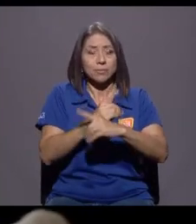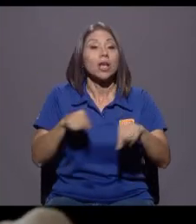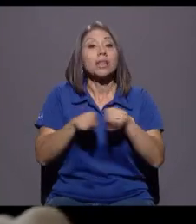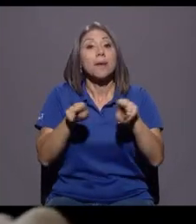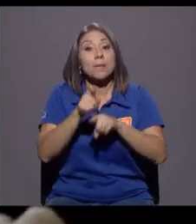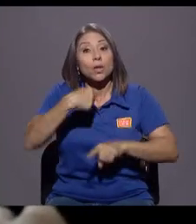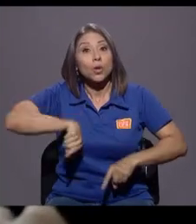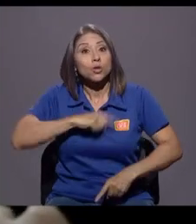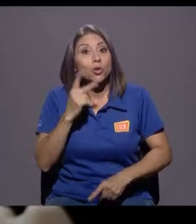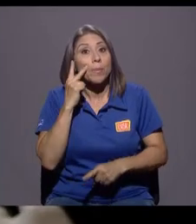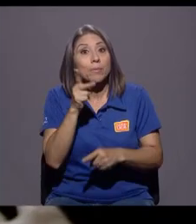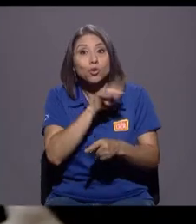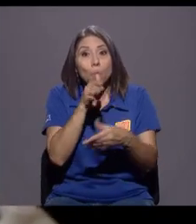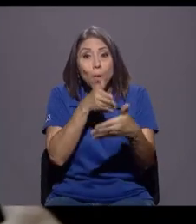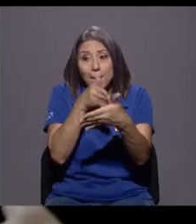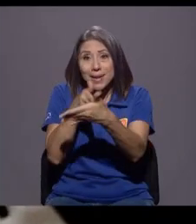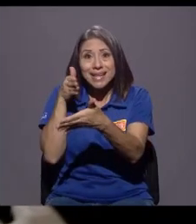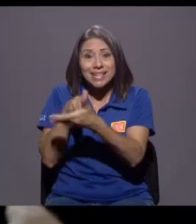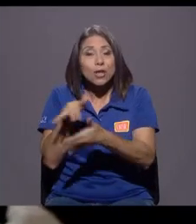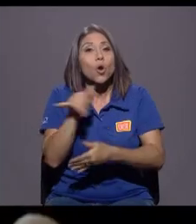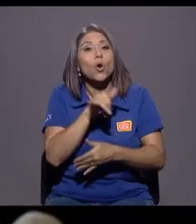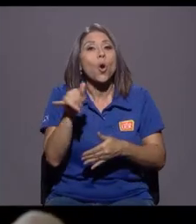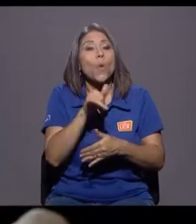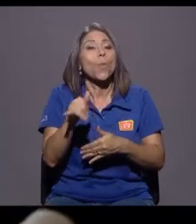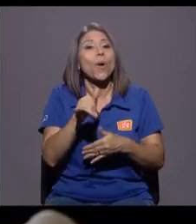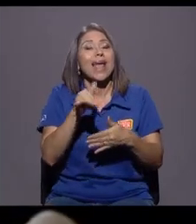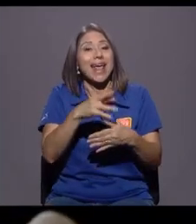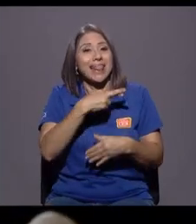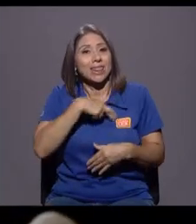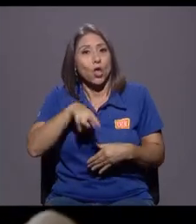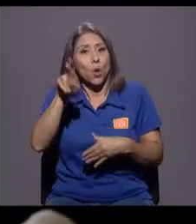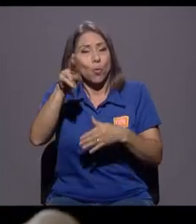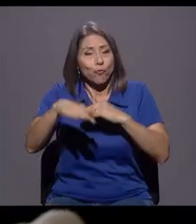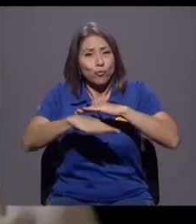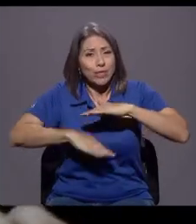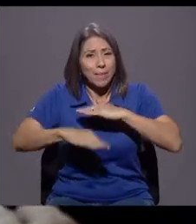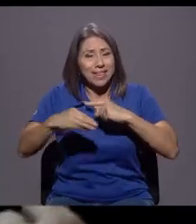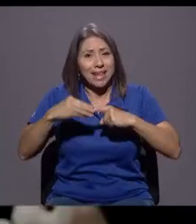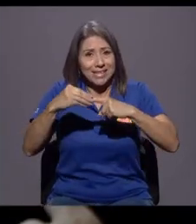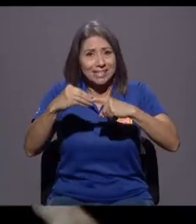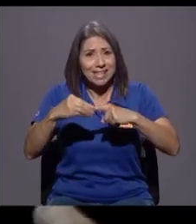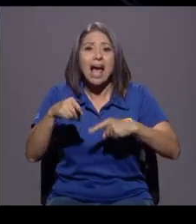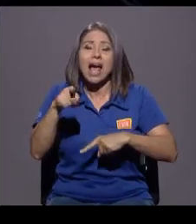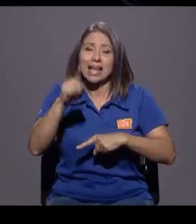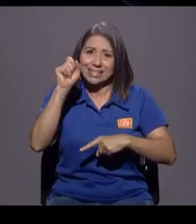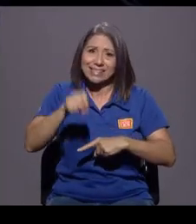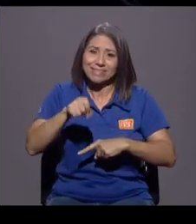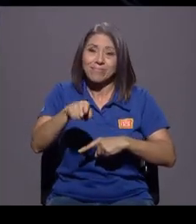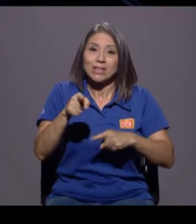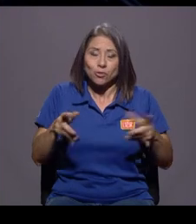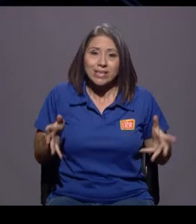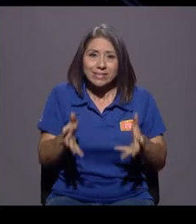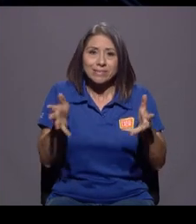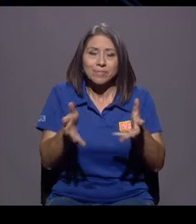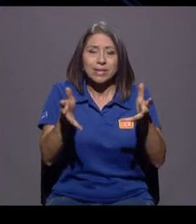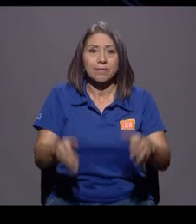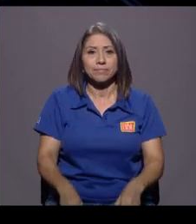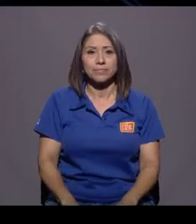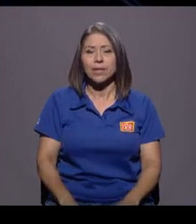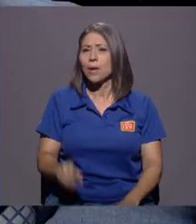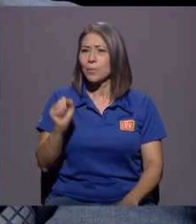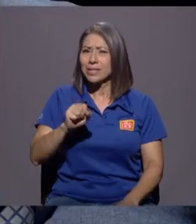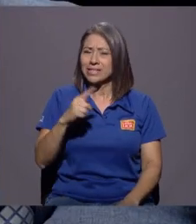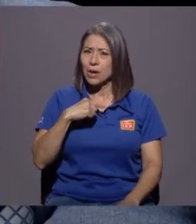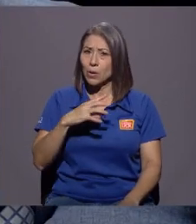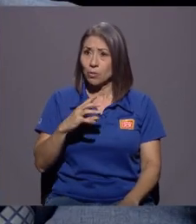como amenaza, como el neopentecostalismo fundamentalista, sigue ahí. Sí, y eso también inspira. ¿Sí o no? ¿Le molesta